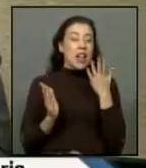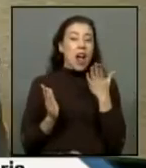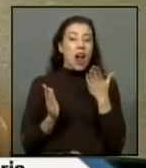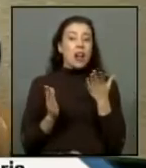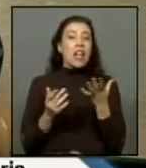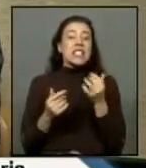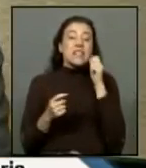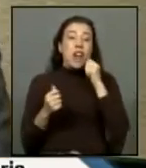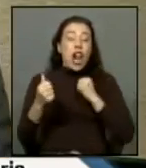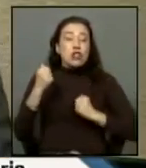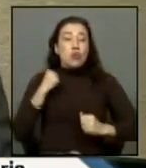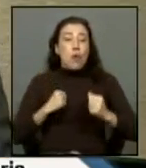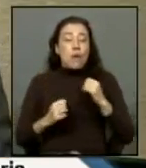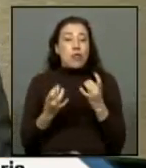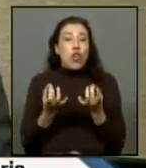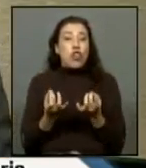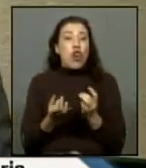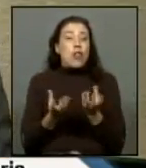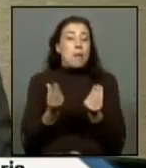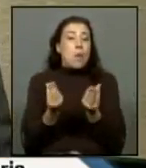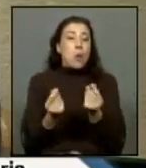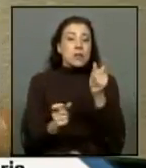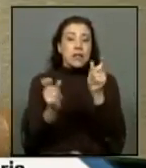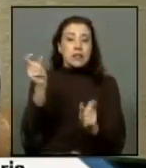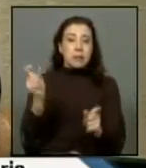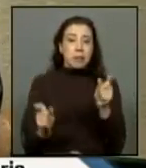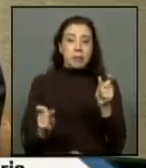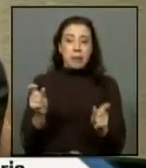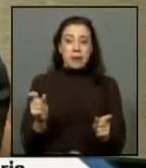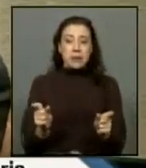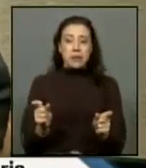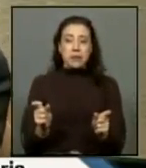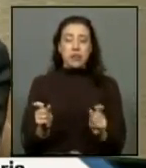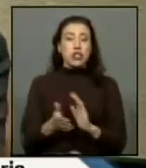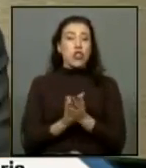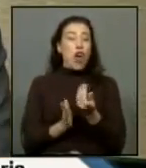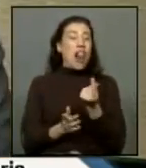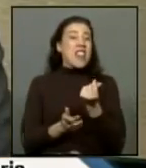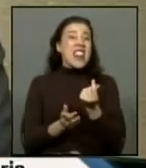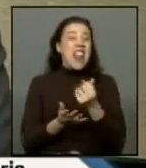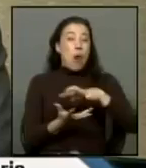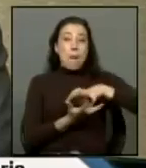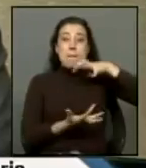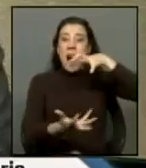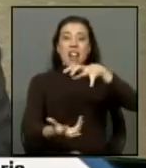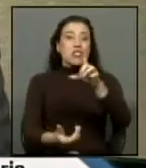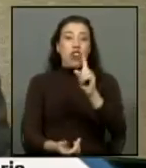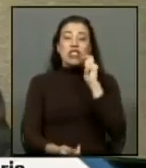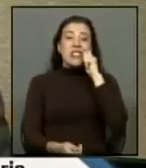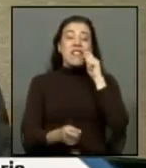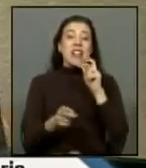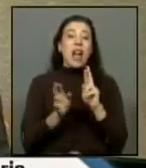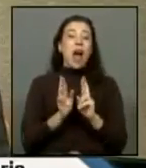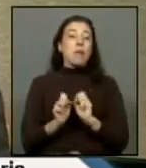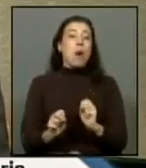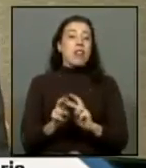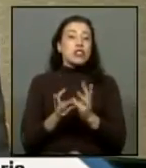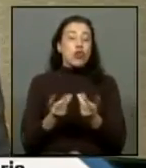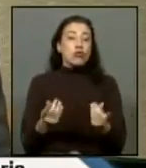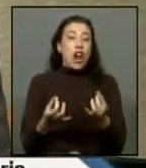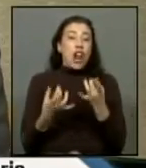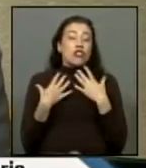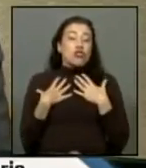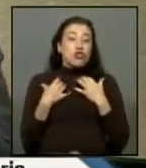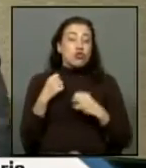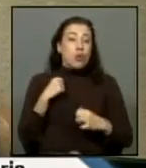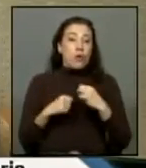el dolor de tanta gente ni siquiera todo el dinero del mundo por lo tanto lo que nosotros hacemos